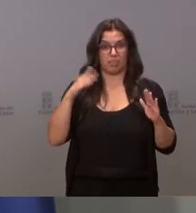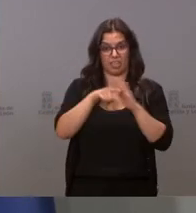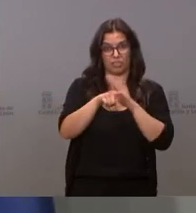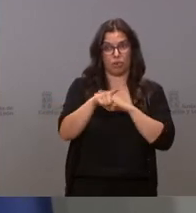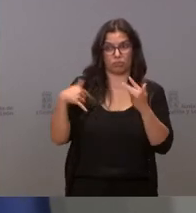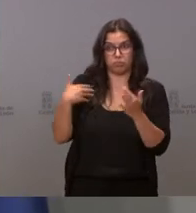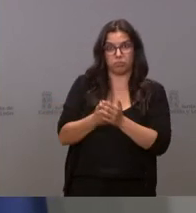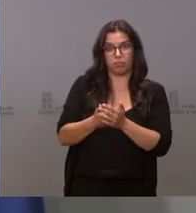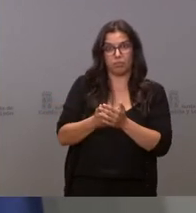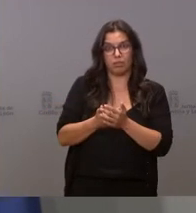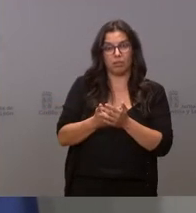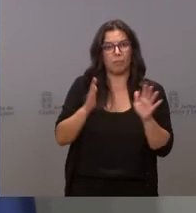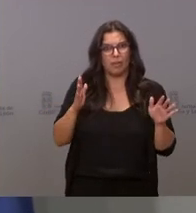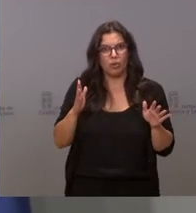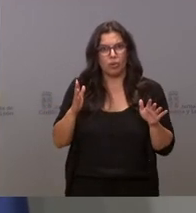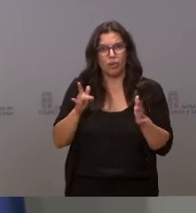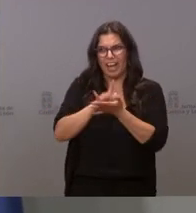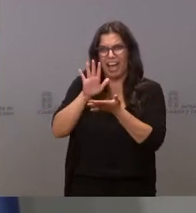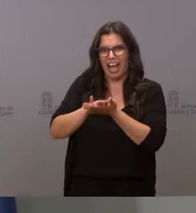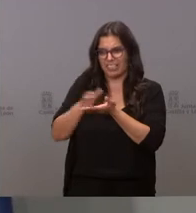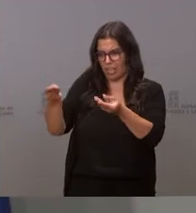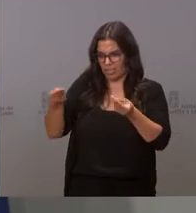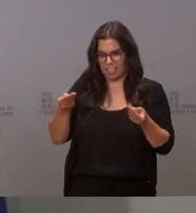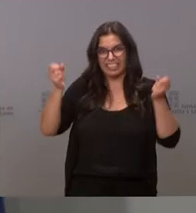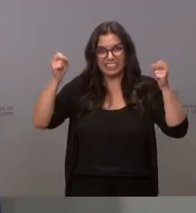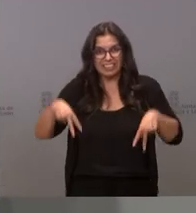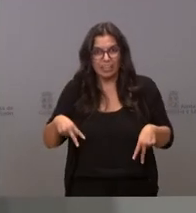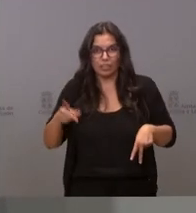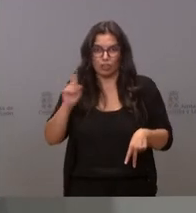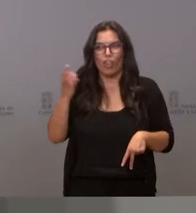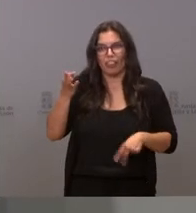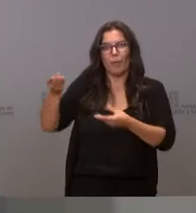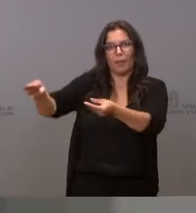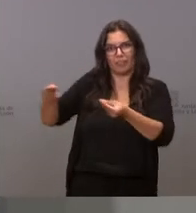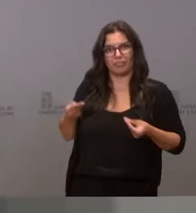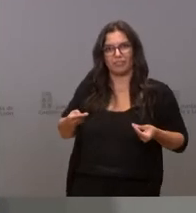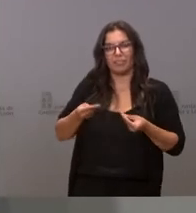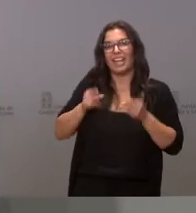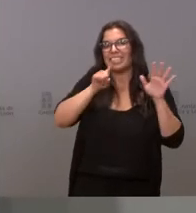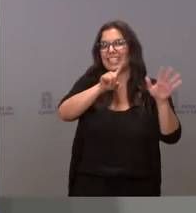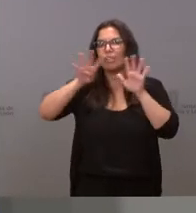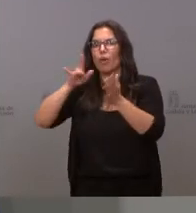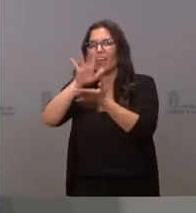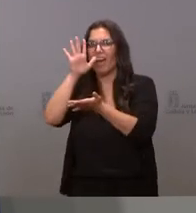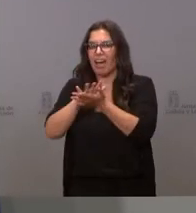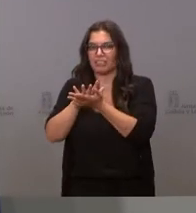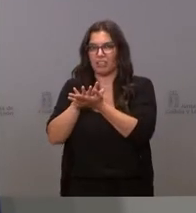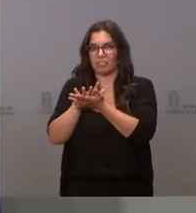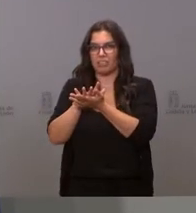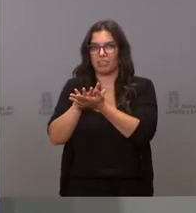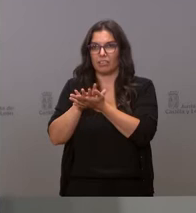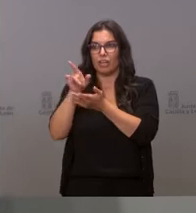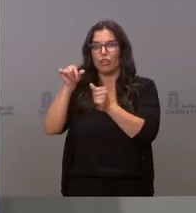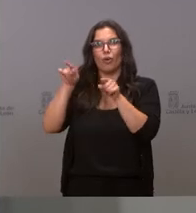pandemia y no se dispongan de las actas del Consejo Interterritorial. 69 actas que son la